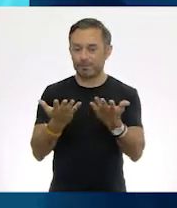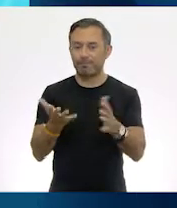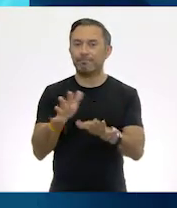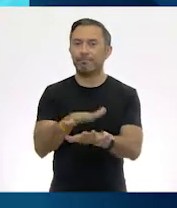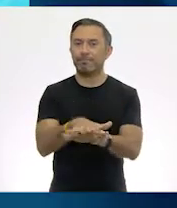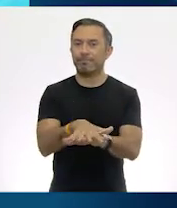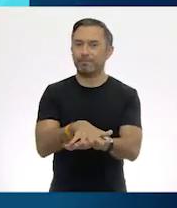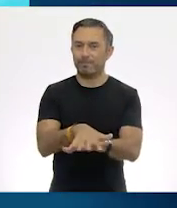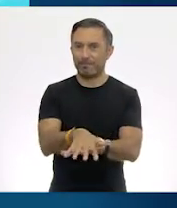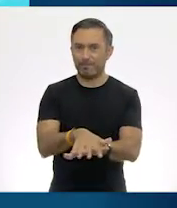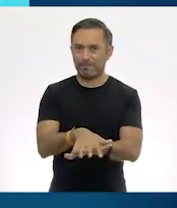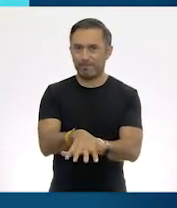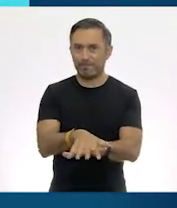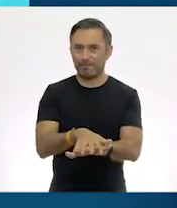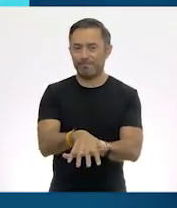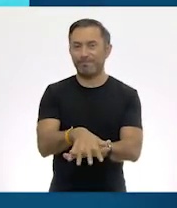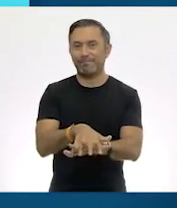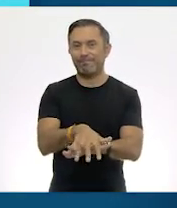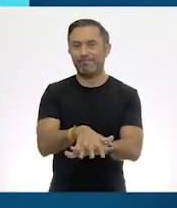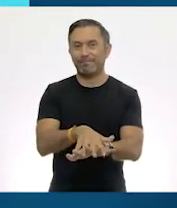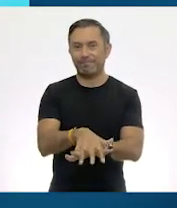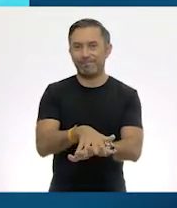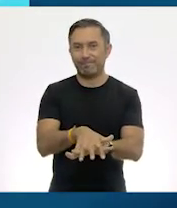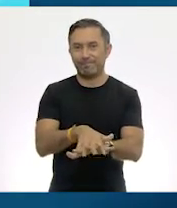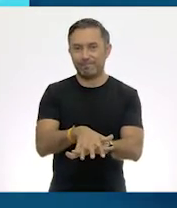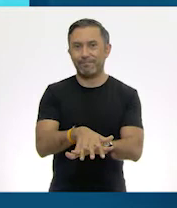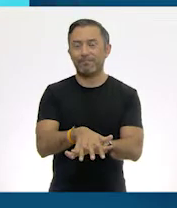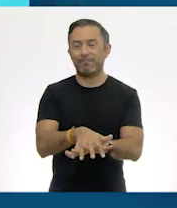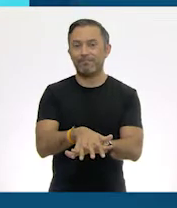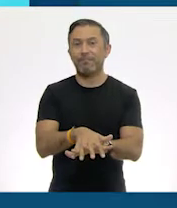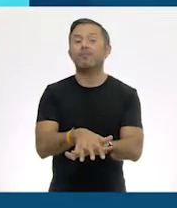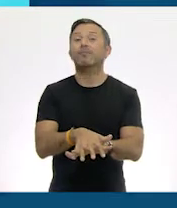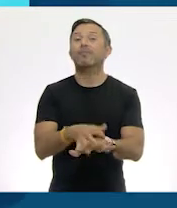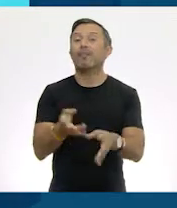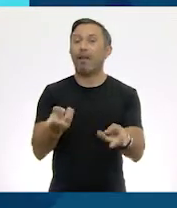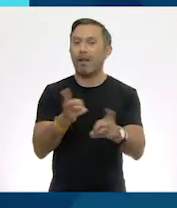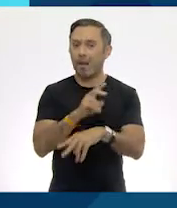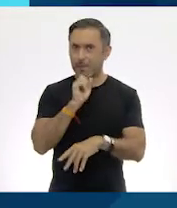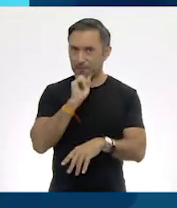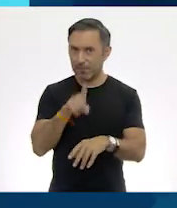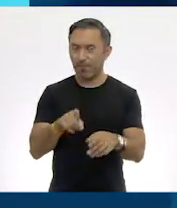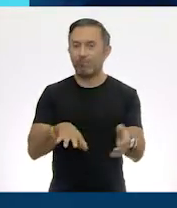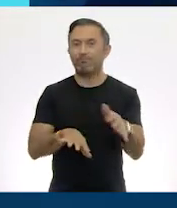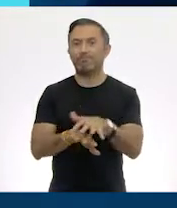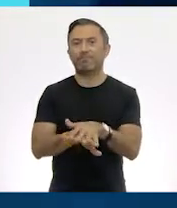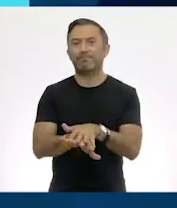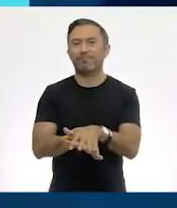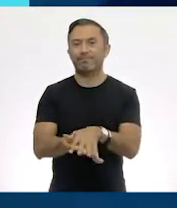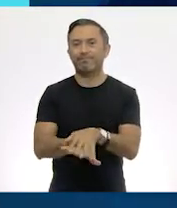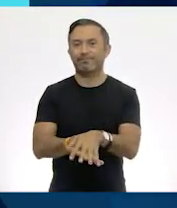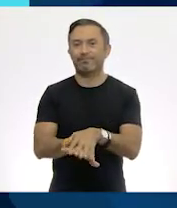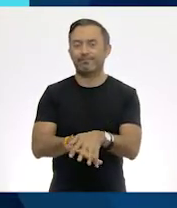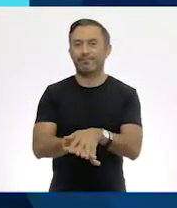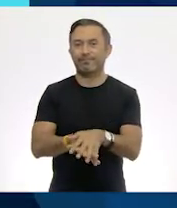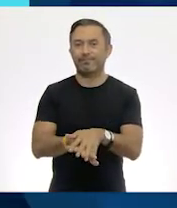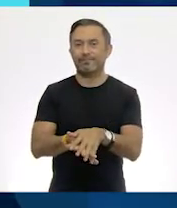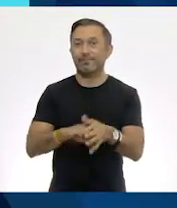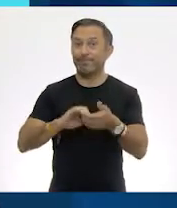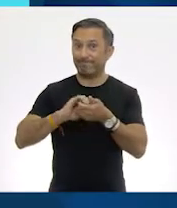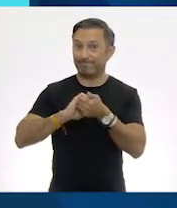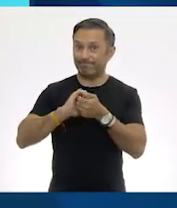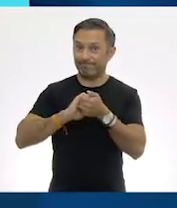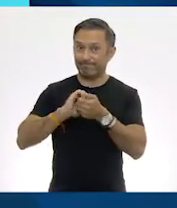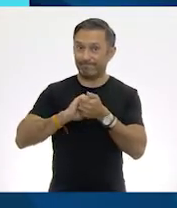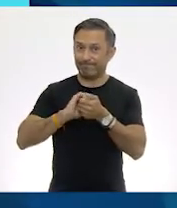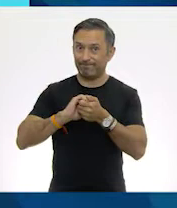palma de una de tus manos contra el dorso de la otra entrelazando los dedos. Repite lo mismo con la otra mano. Frota los dedos.